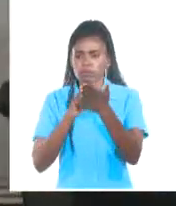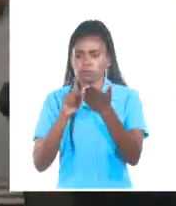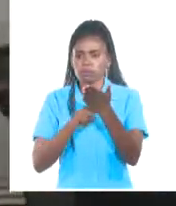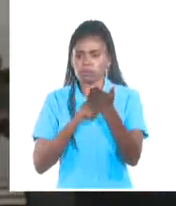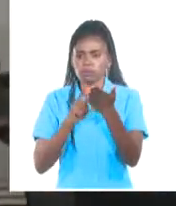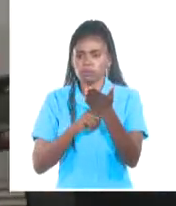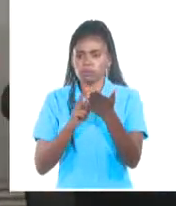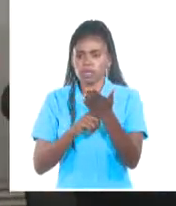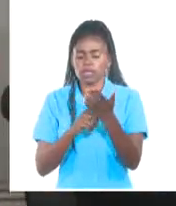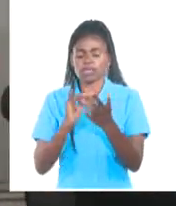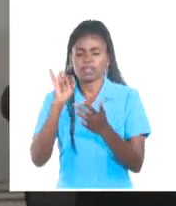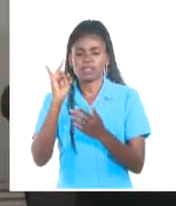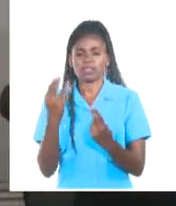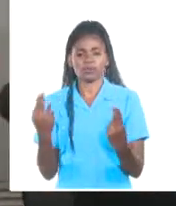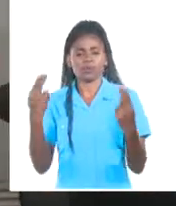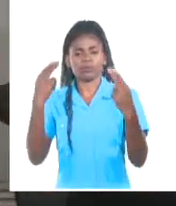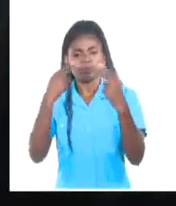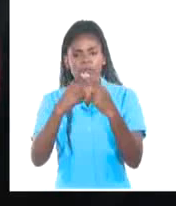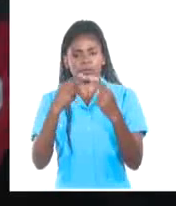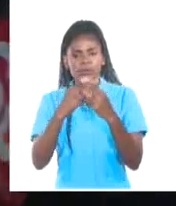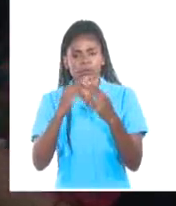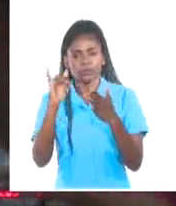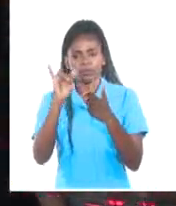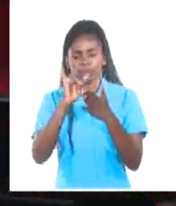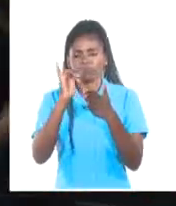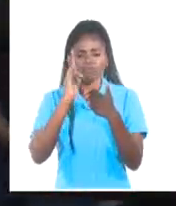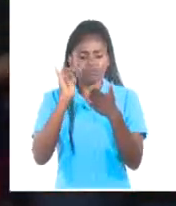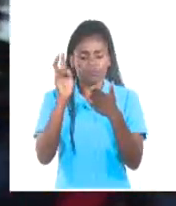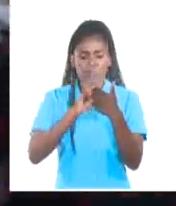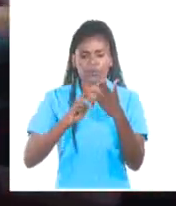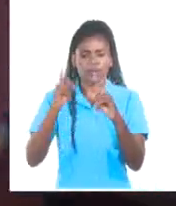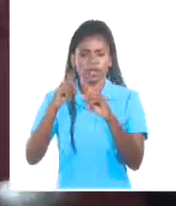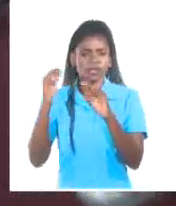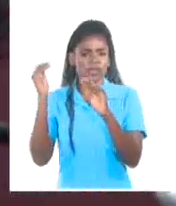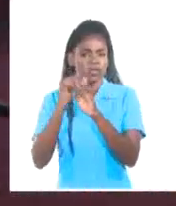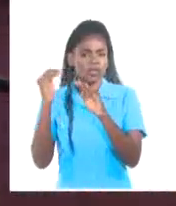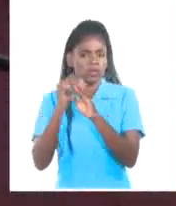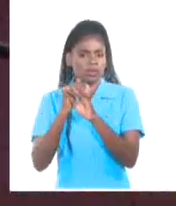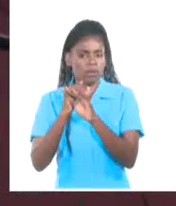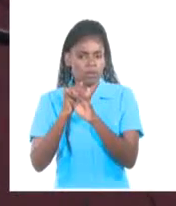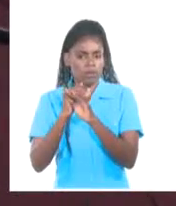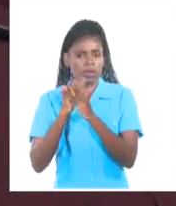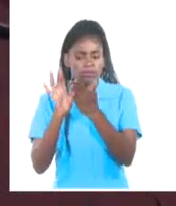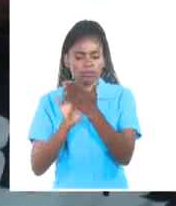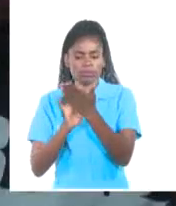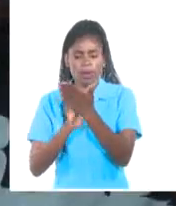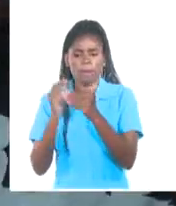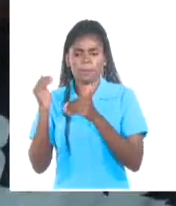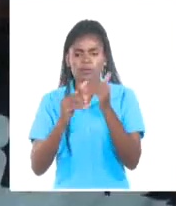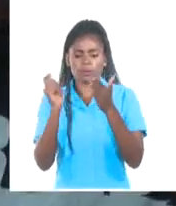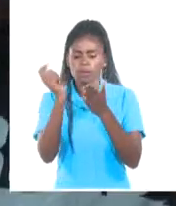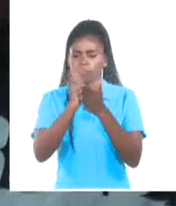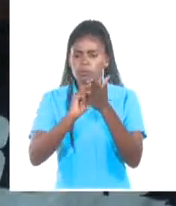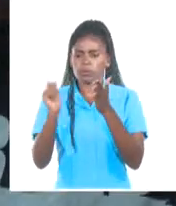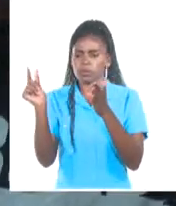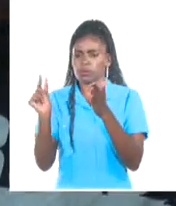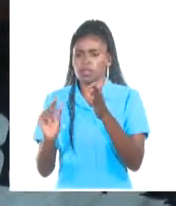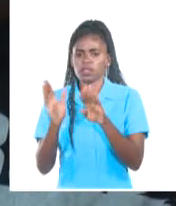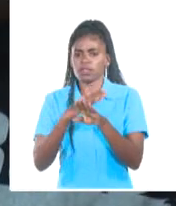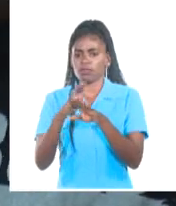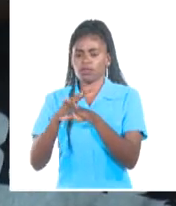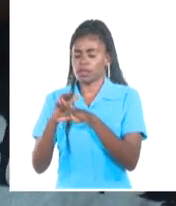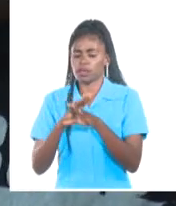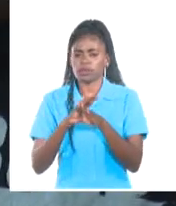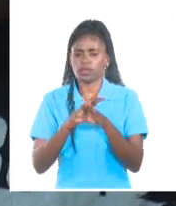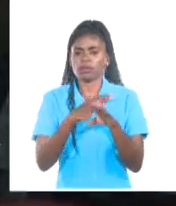encuentro sobre cultura audiovisual y tecnologías digitales donde participan escritores de varias editoriales